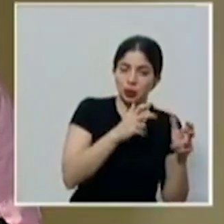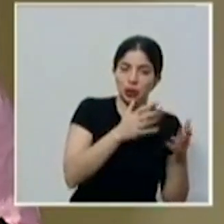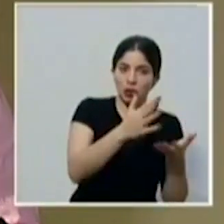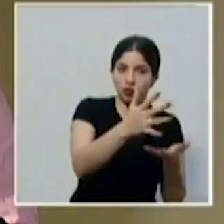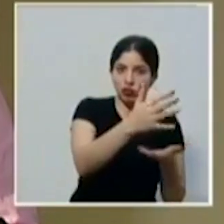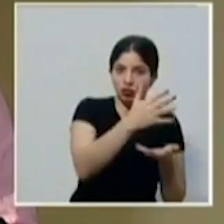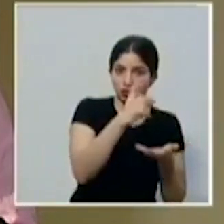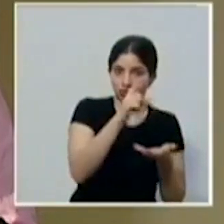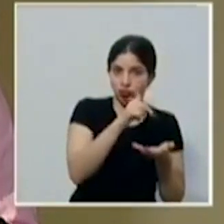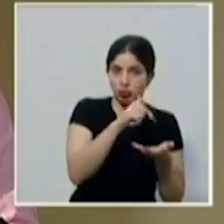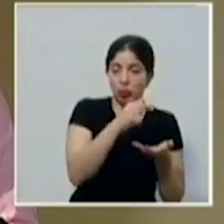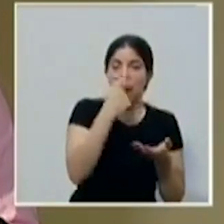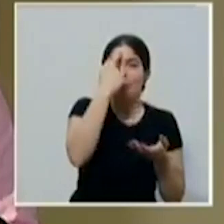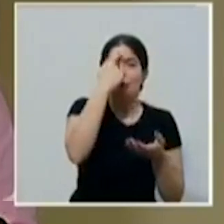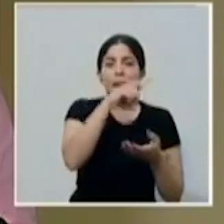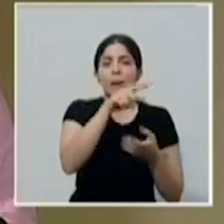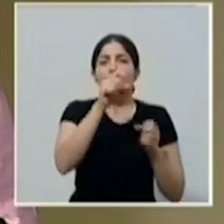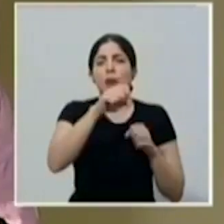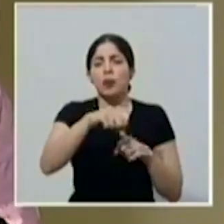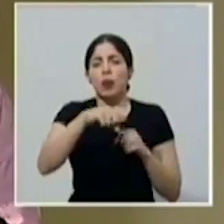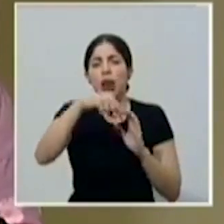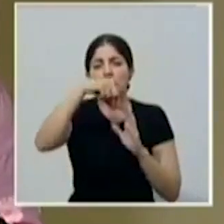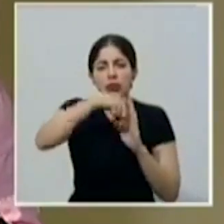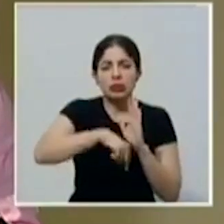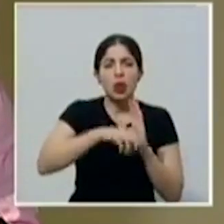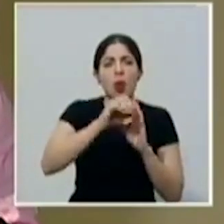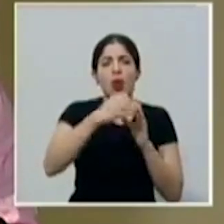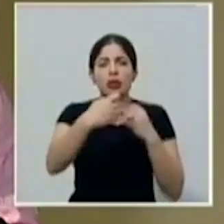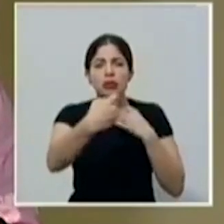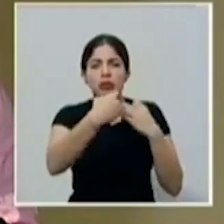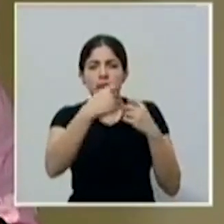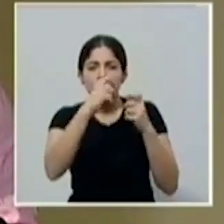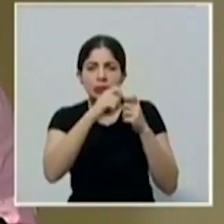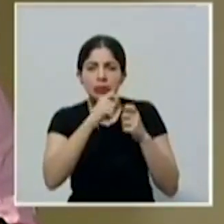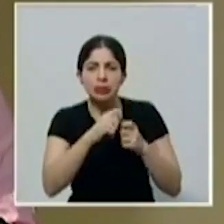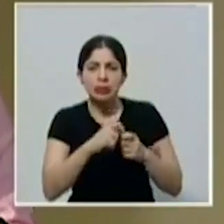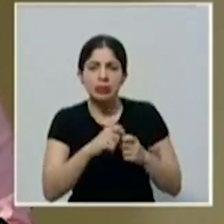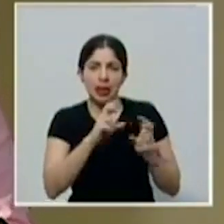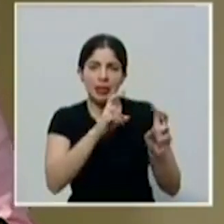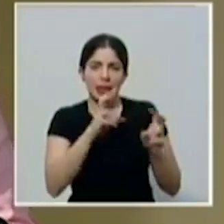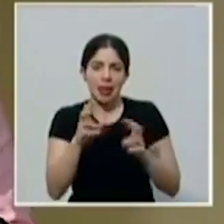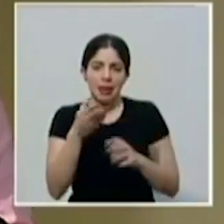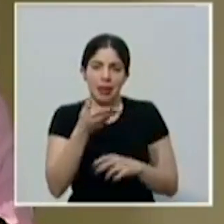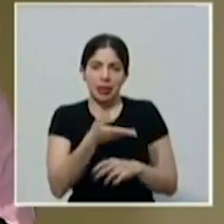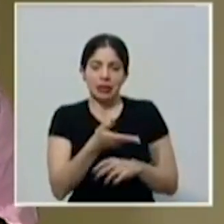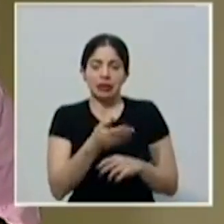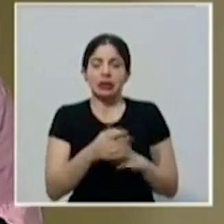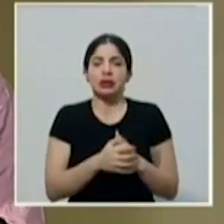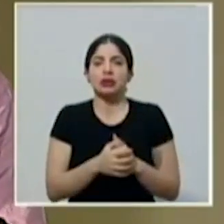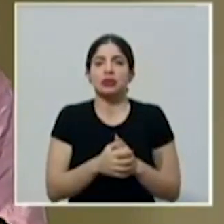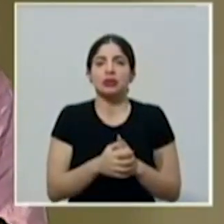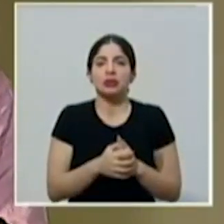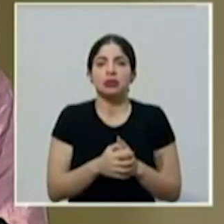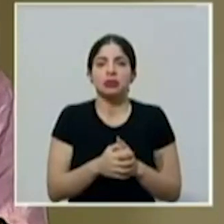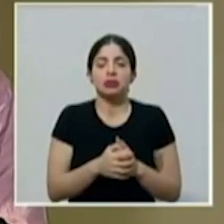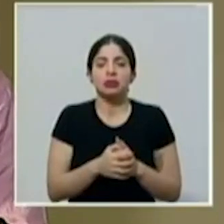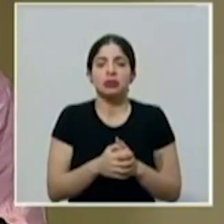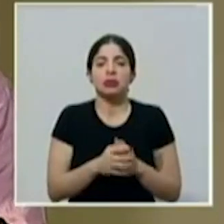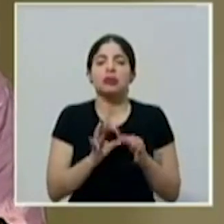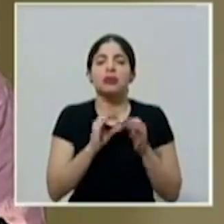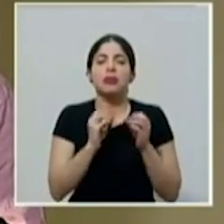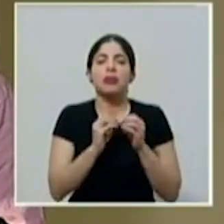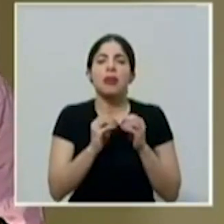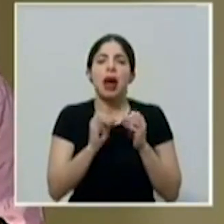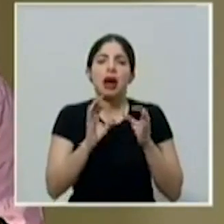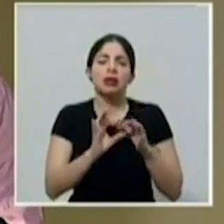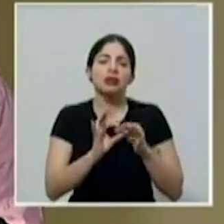que puedan ensanchar o precisar algunos temas concretamente con los que tienen que